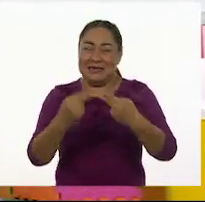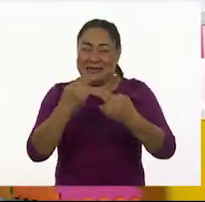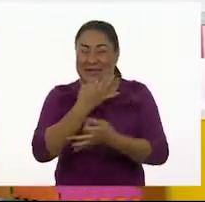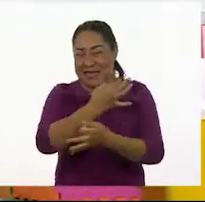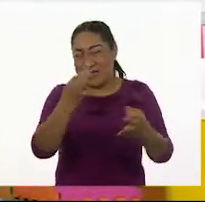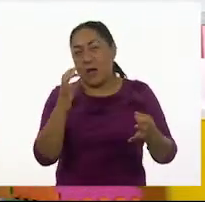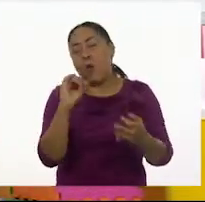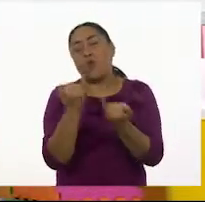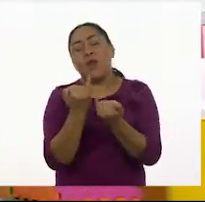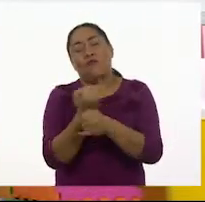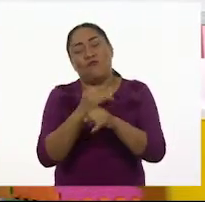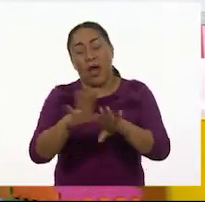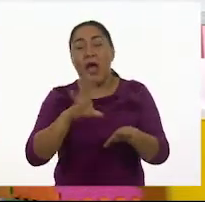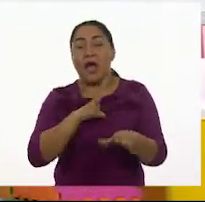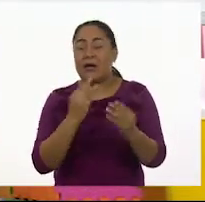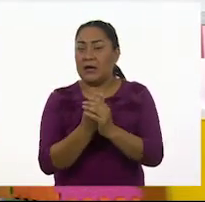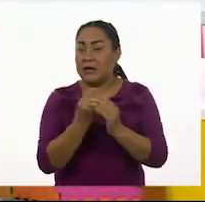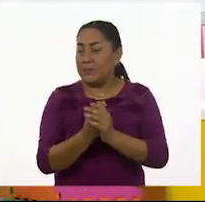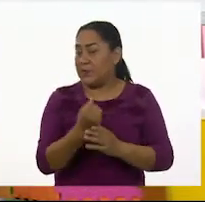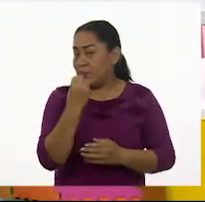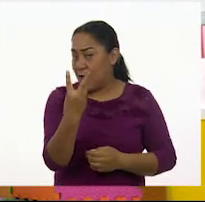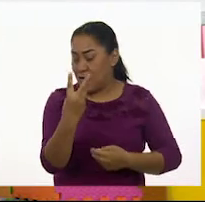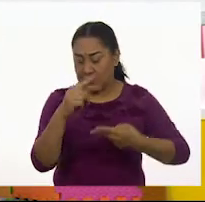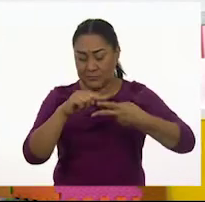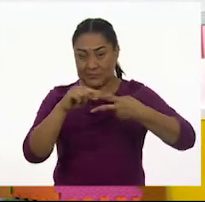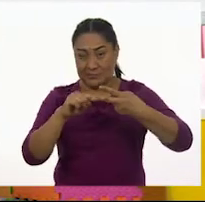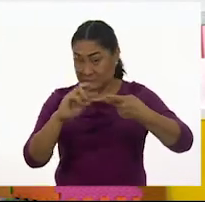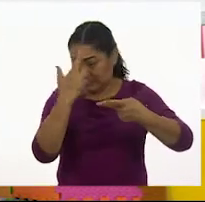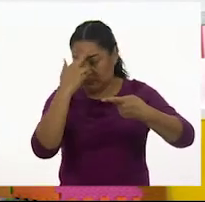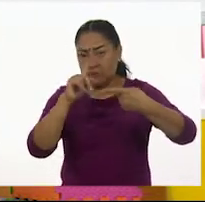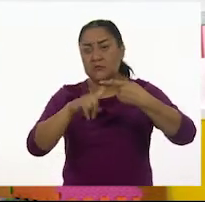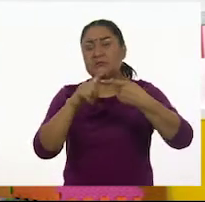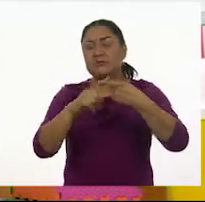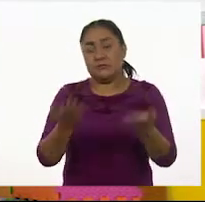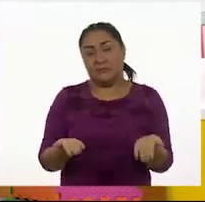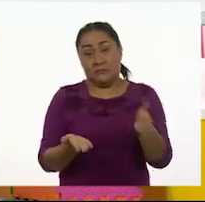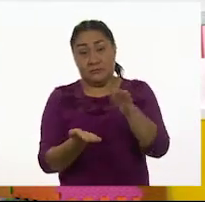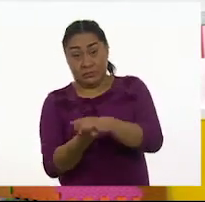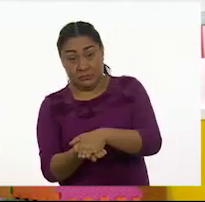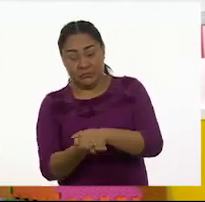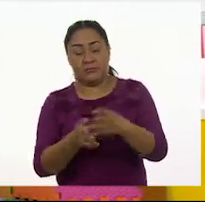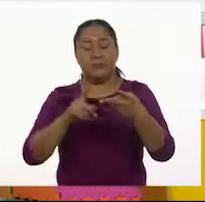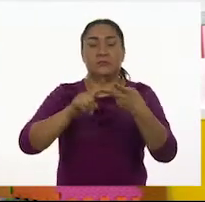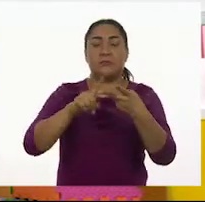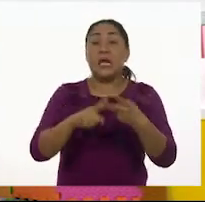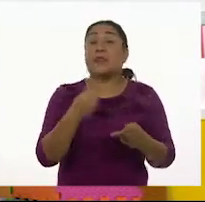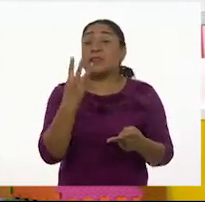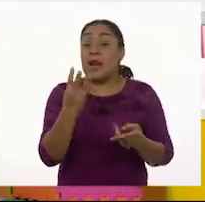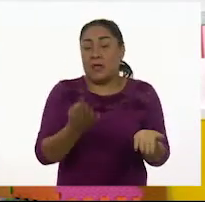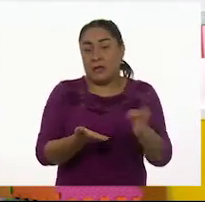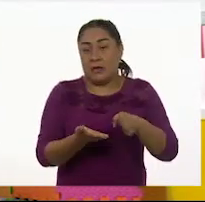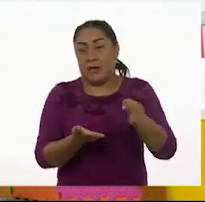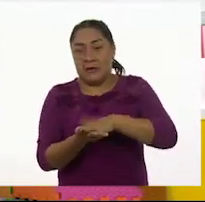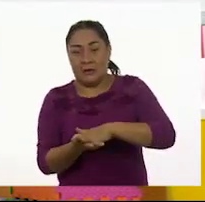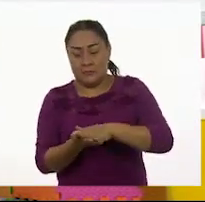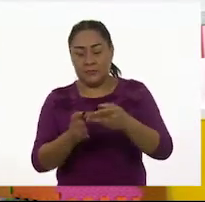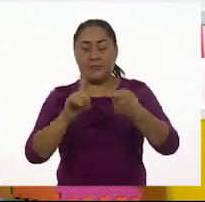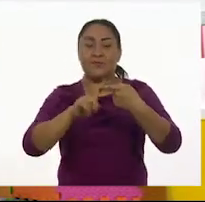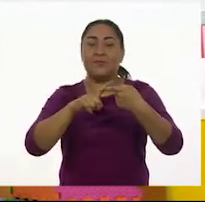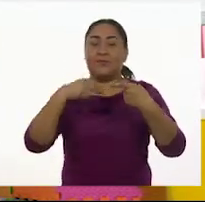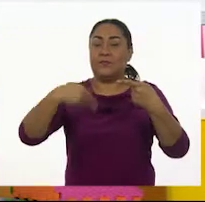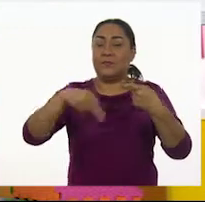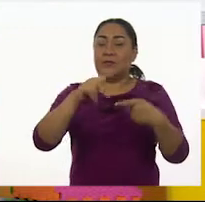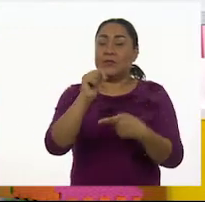Y vimos dos tipos de folletos. Uno que se doblaba en dos y el otro se doblaba en tres. ¿Te acuerdas? El de dos se llamaba